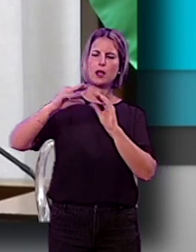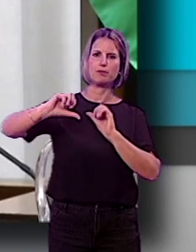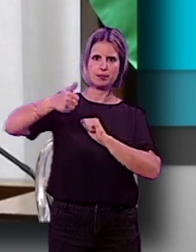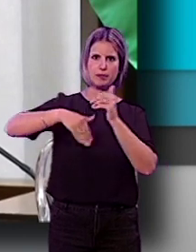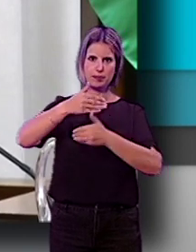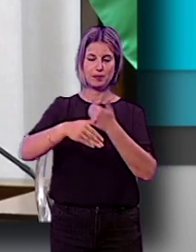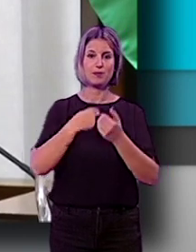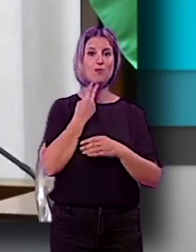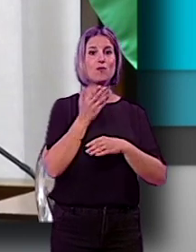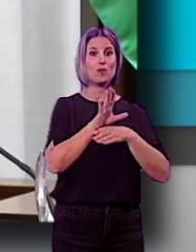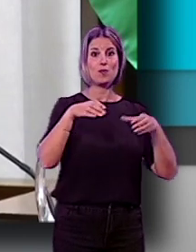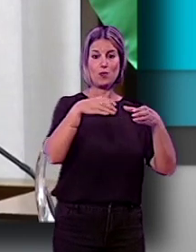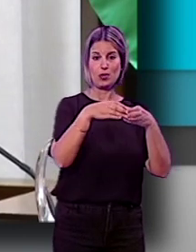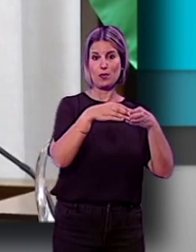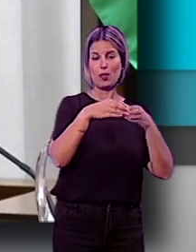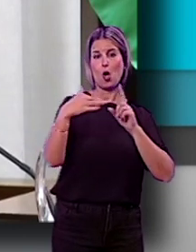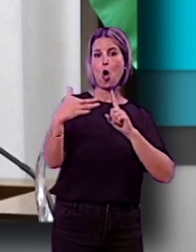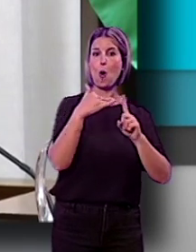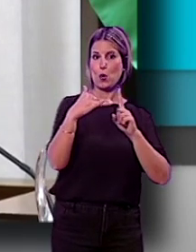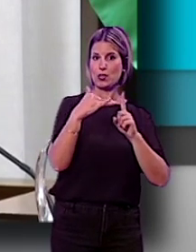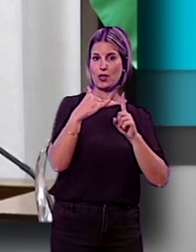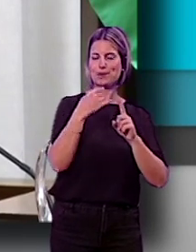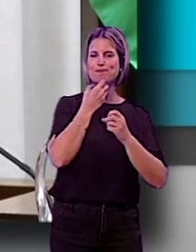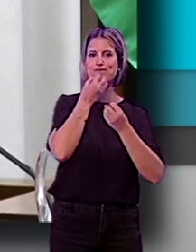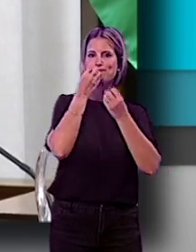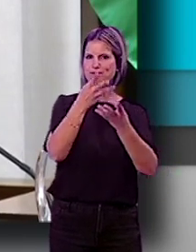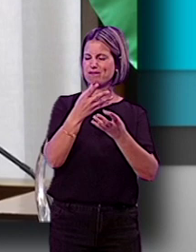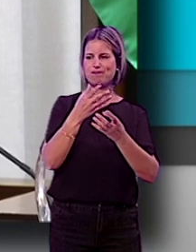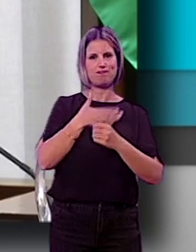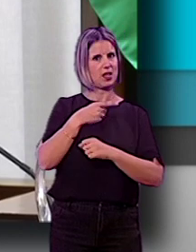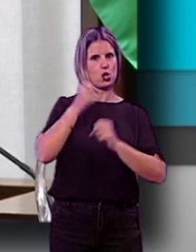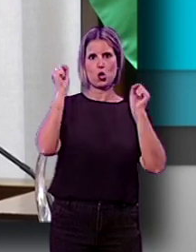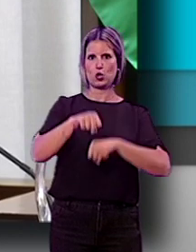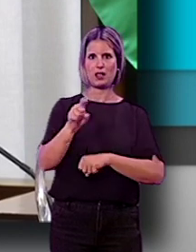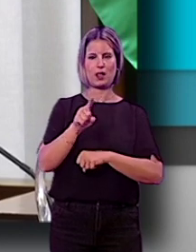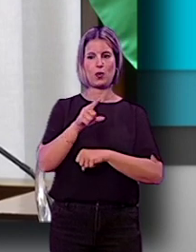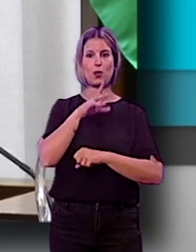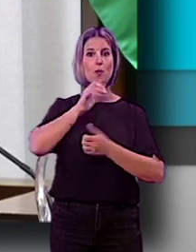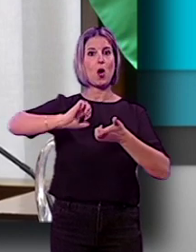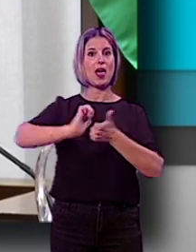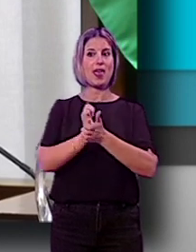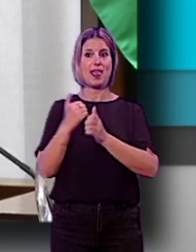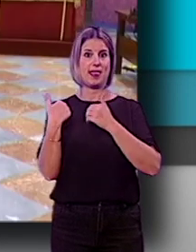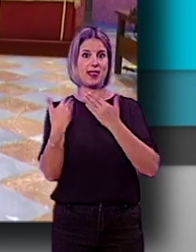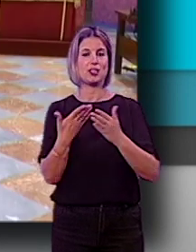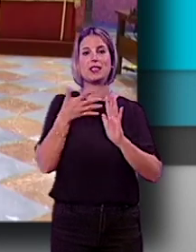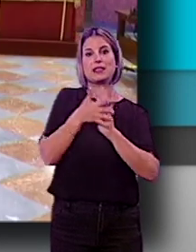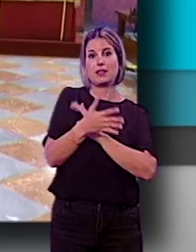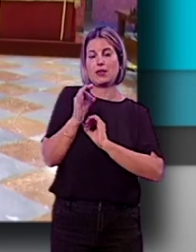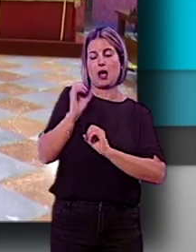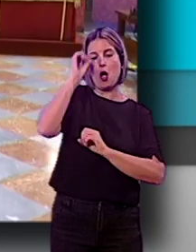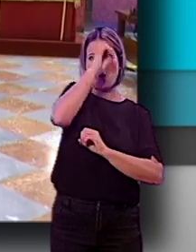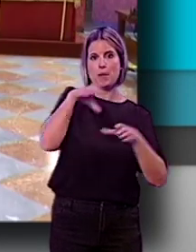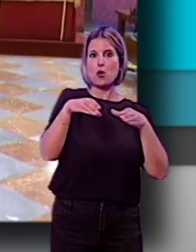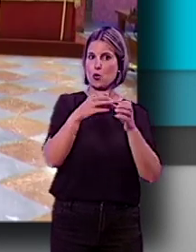embargo, los portavoces de los grupos de la oposición han manifestado sus reticencias, ya que esta cesión supone, por un lado, a juicio del